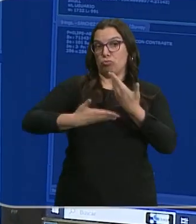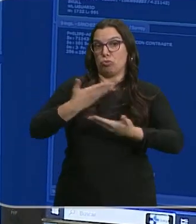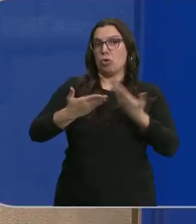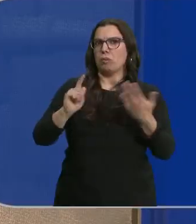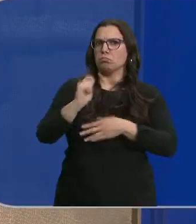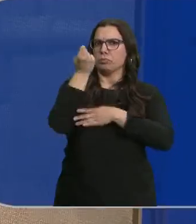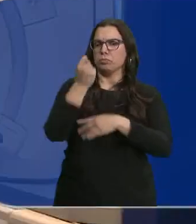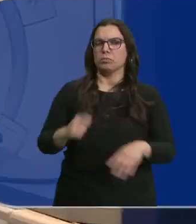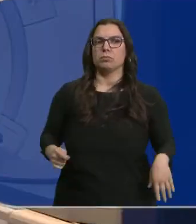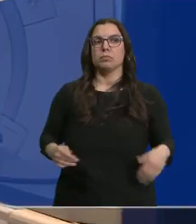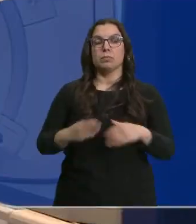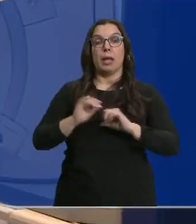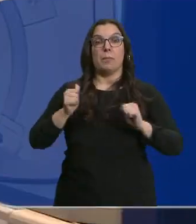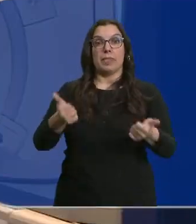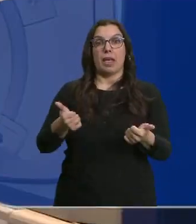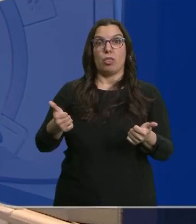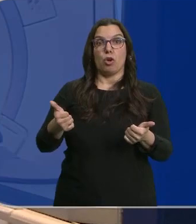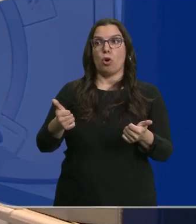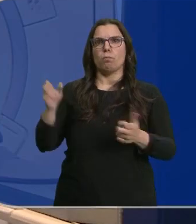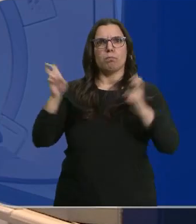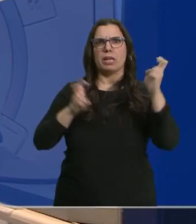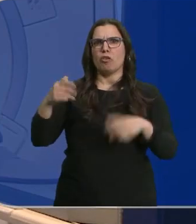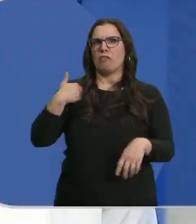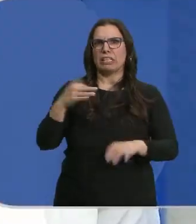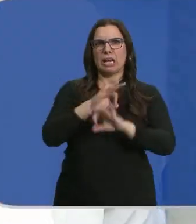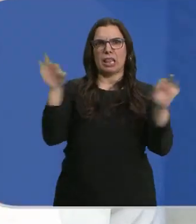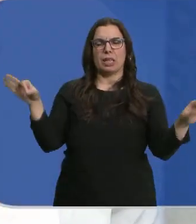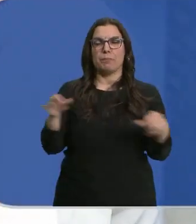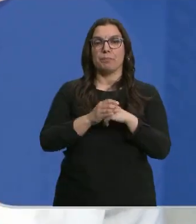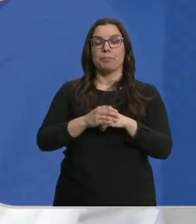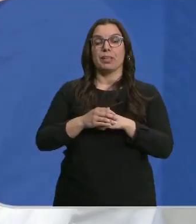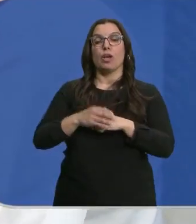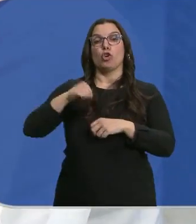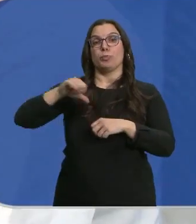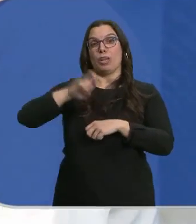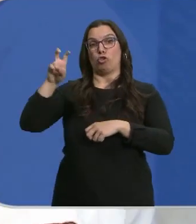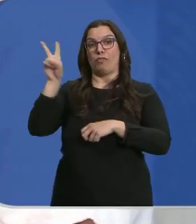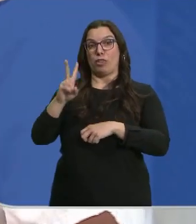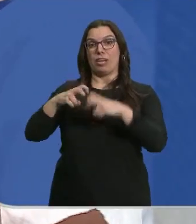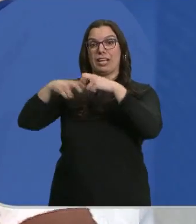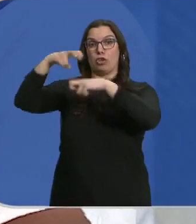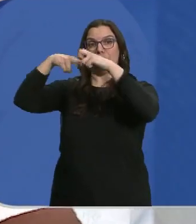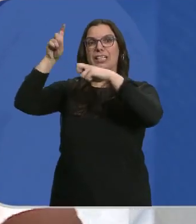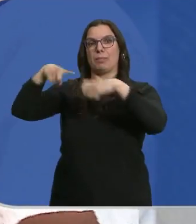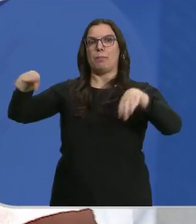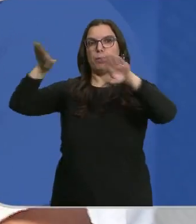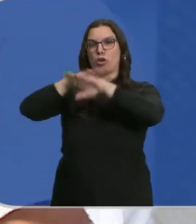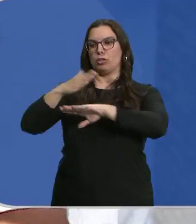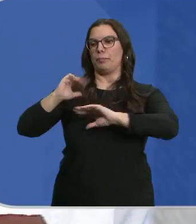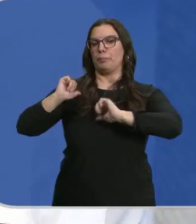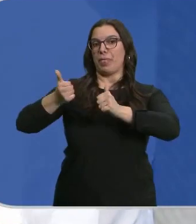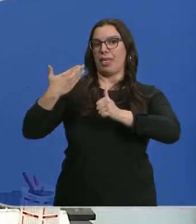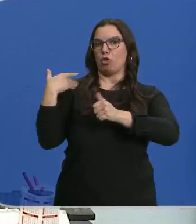y con éxito. Desde que llevamos no ha fallado ningún paciente. En el río Ortega de Valladolid también se hacen pruebas nocturnas desde